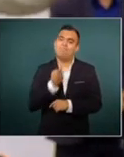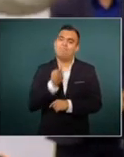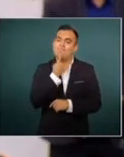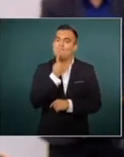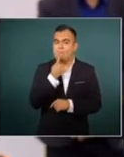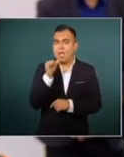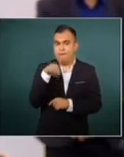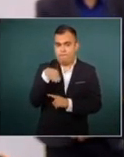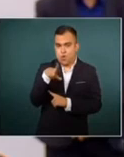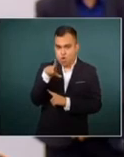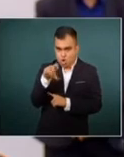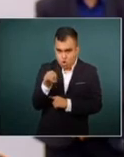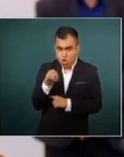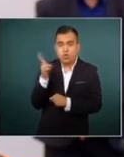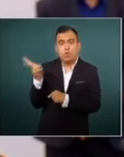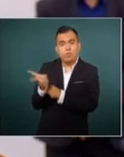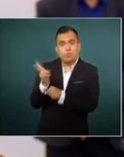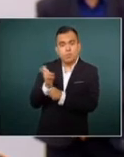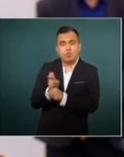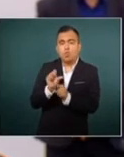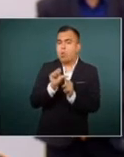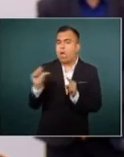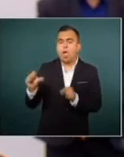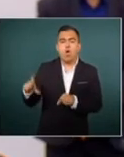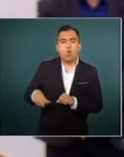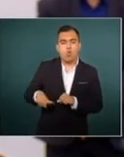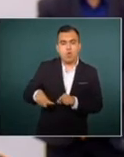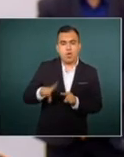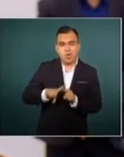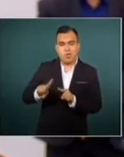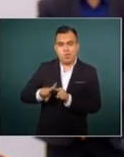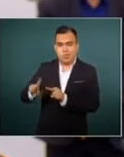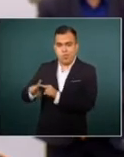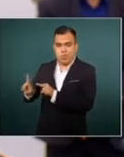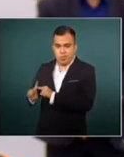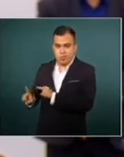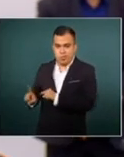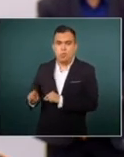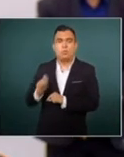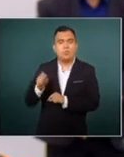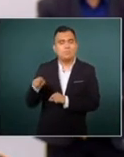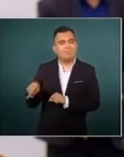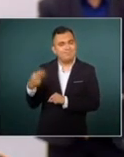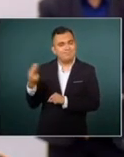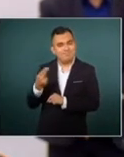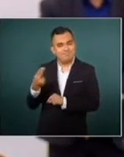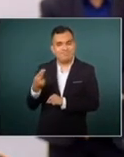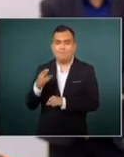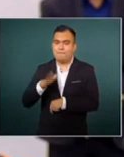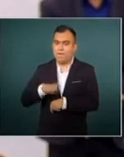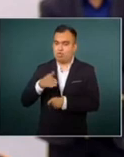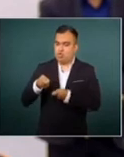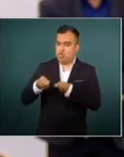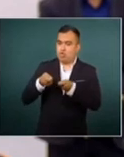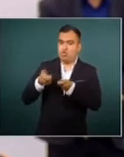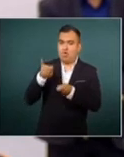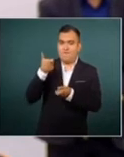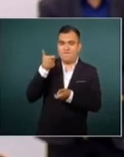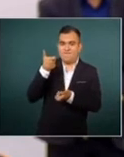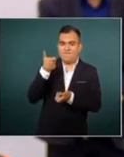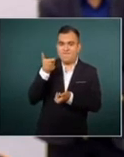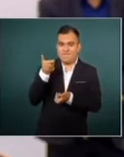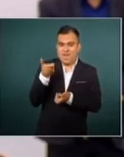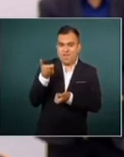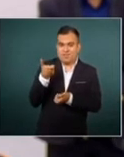Obrador invitó a gobernadores a tener un mayor control con las finanzas de los estados. Me refiero a